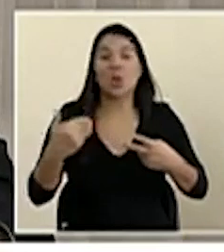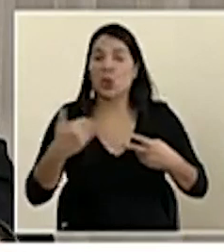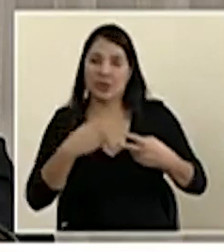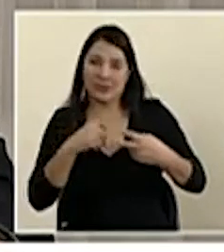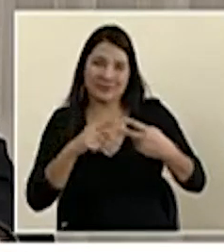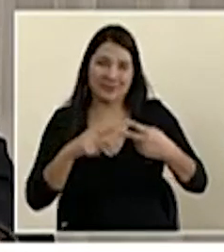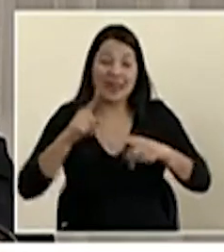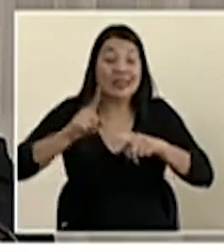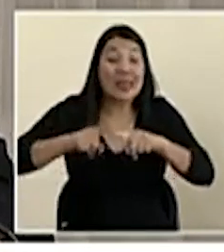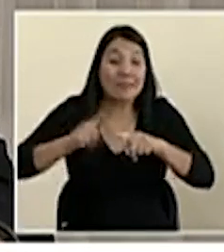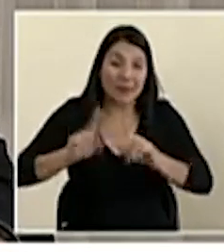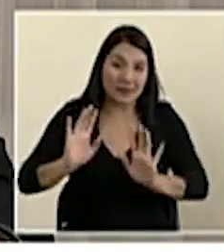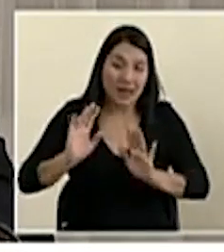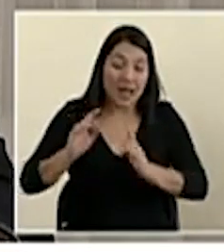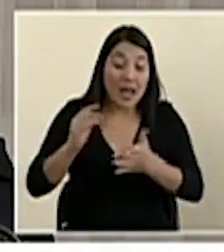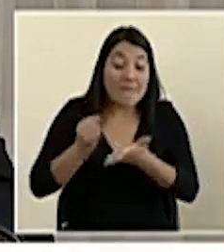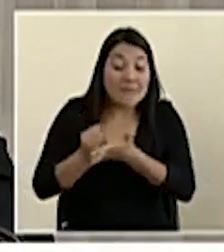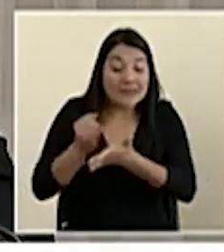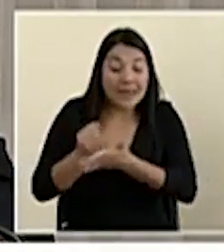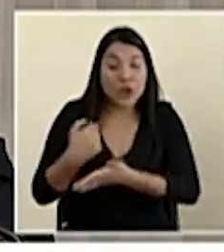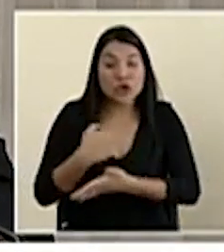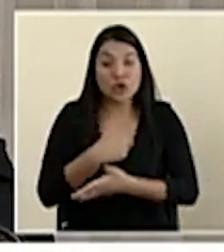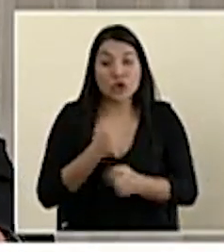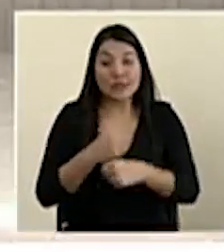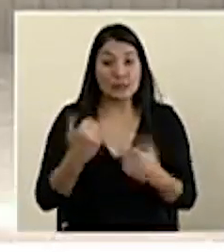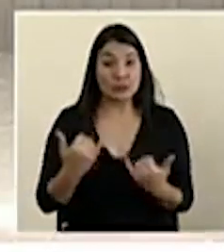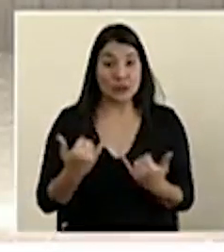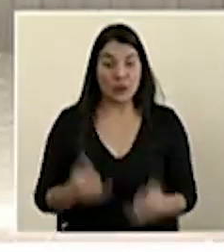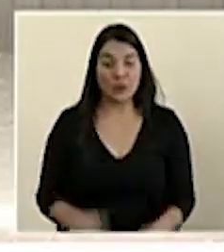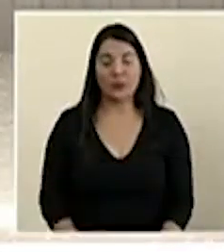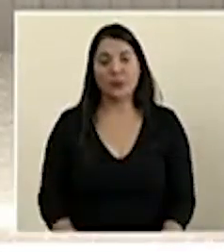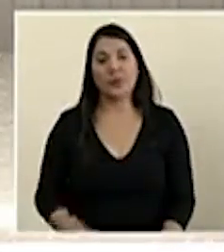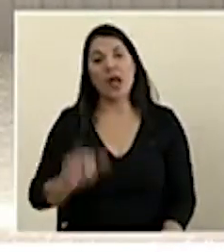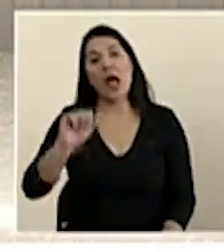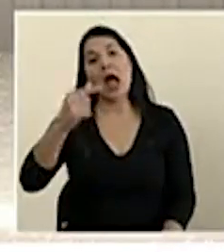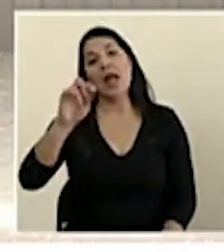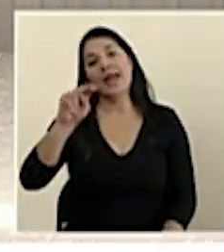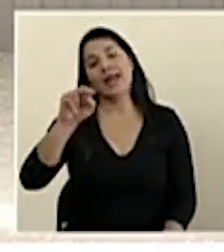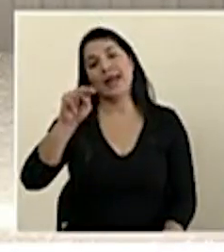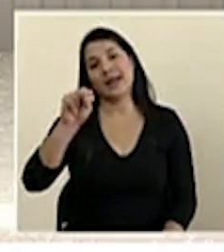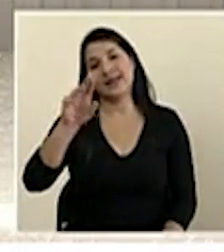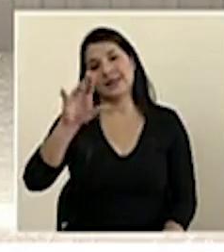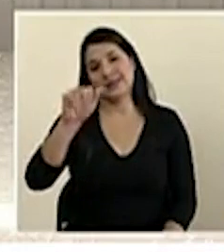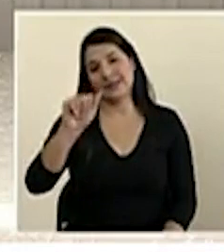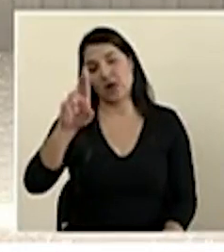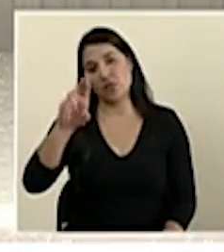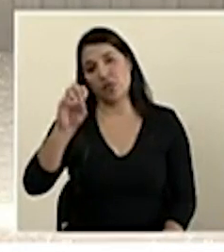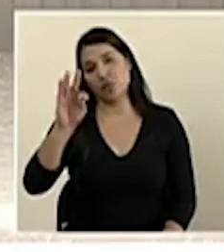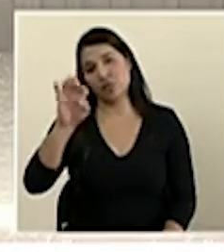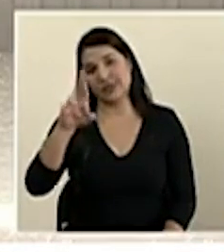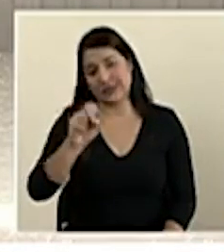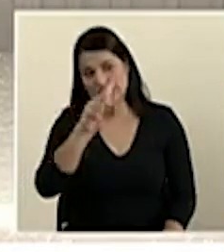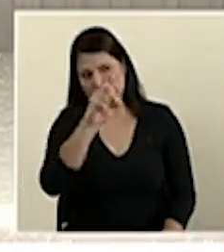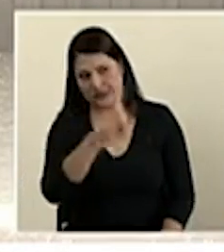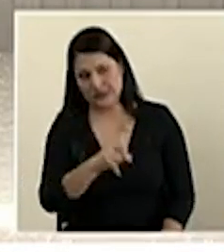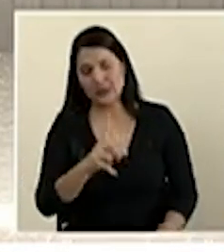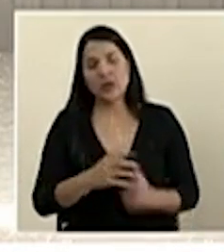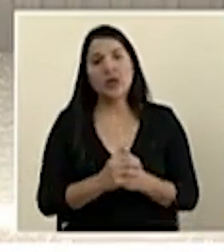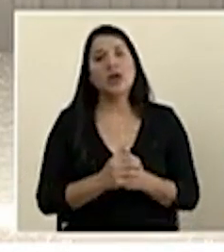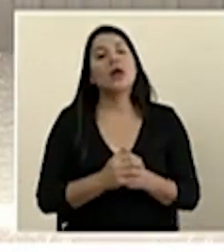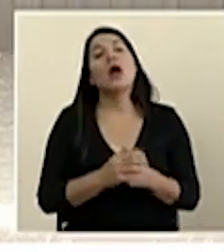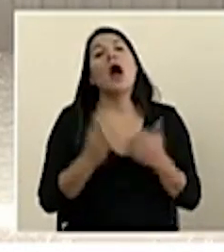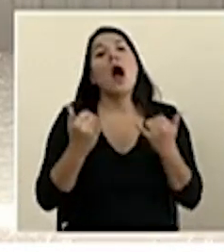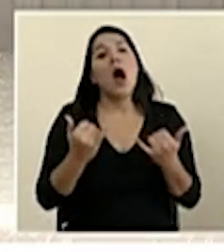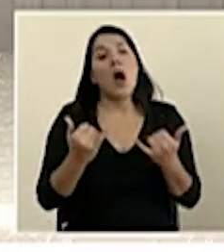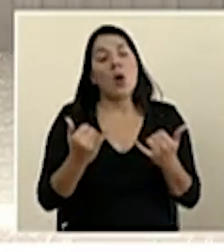del diseño de estudio que estamos llevando a cabo en este momento. Agencia Reuters consulta. ¿Cuáles razones permiten explicar hacia afuera del